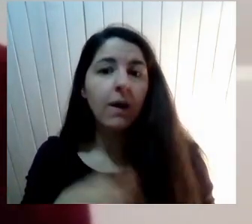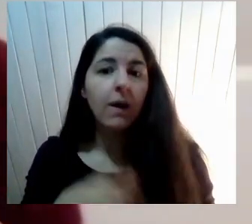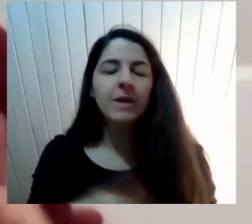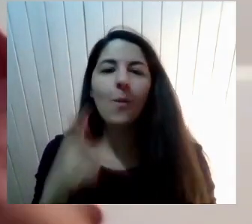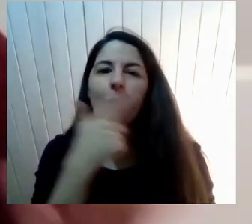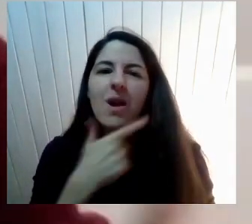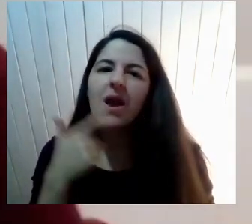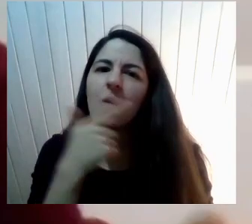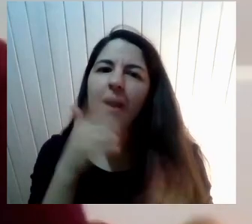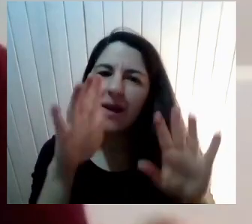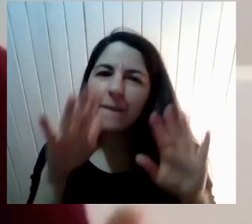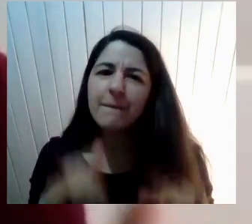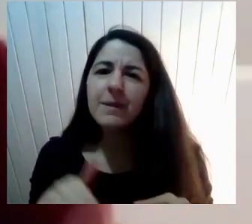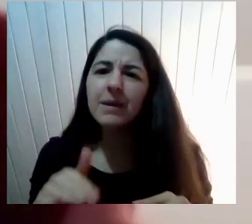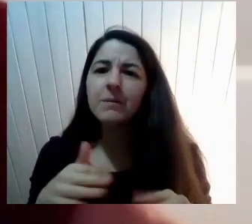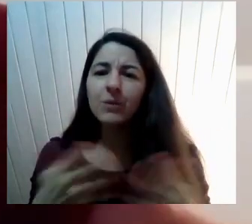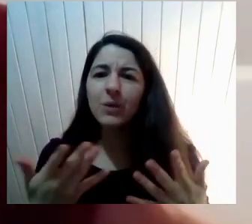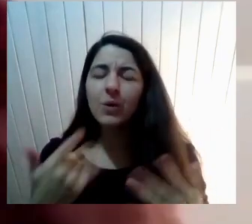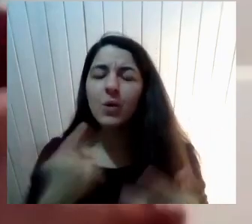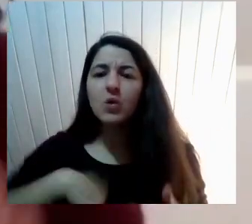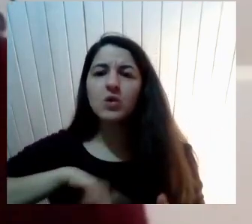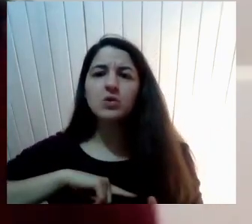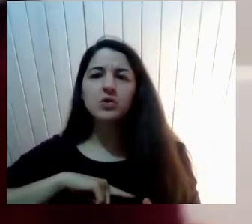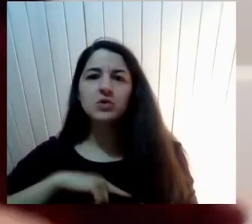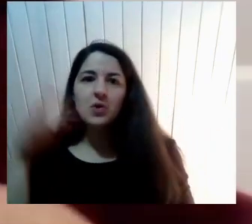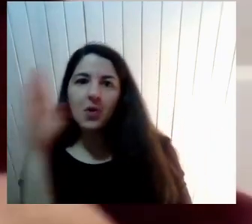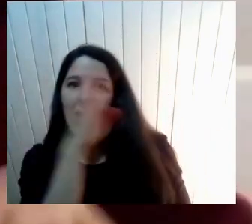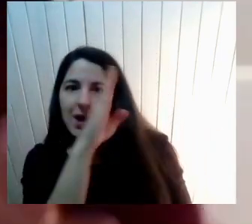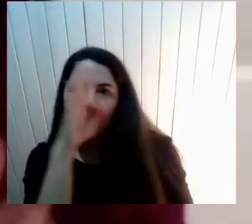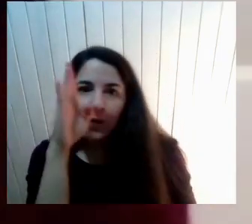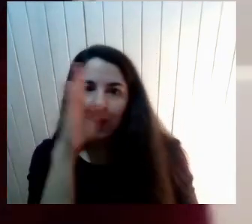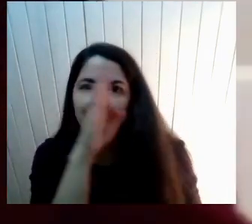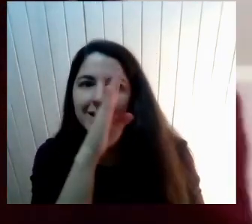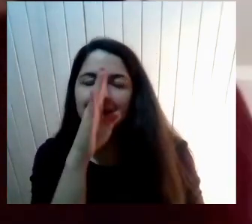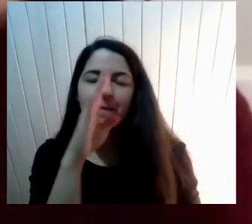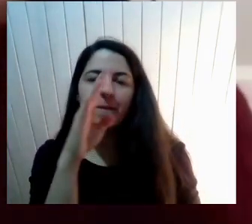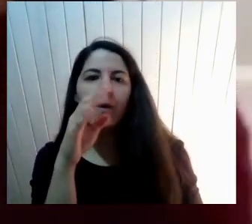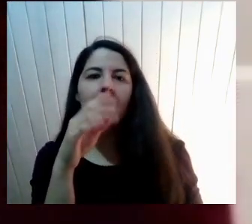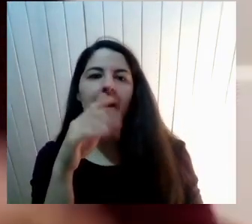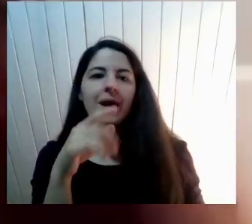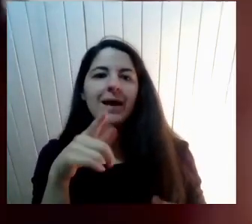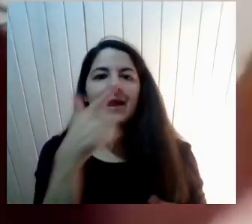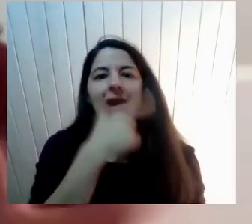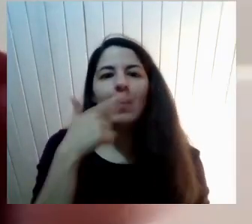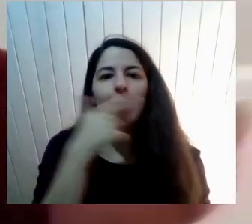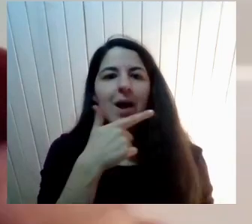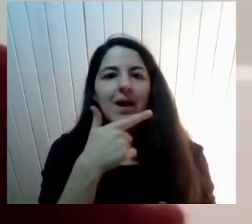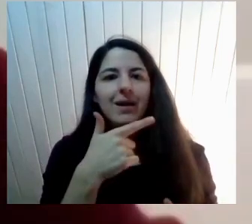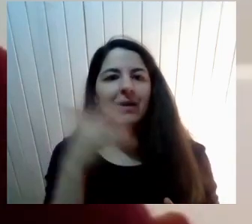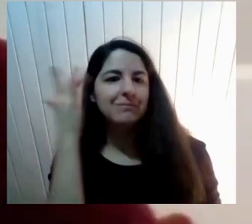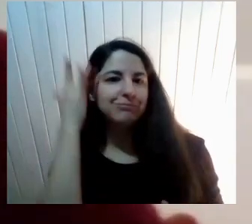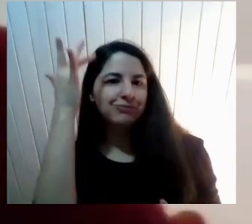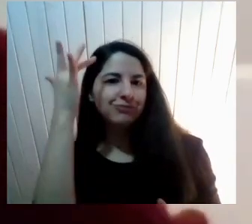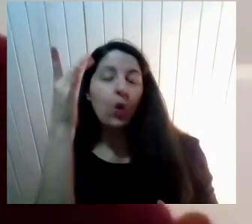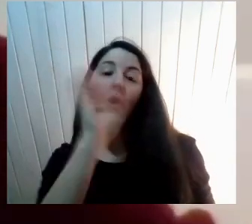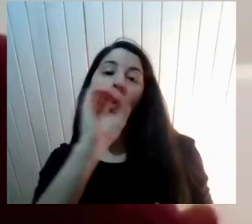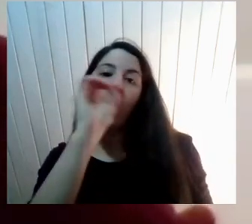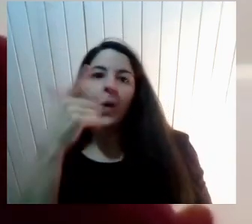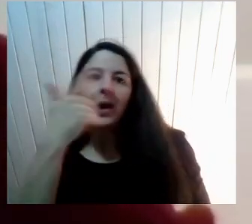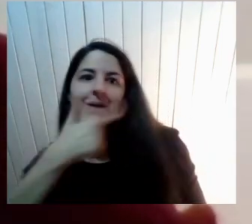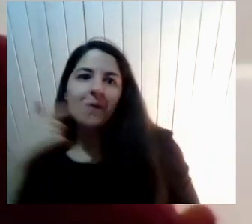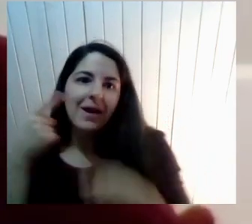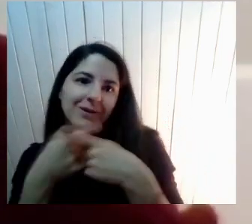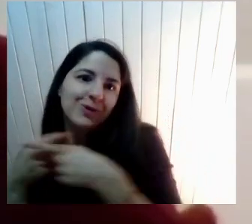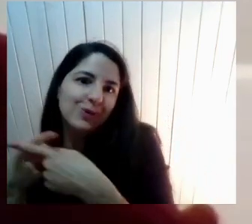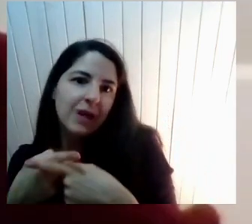Porque nos escudamos En el lenguaje De la academia No, esto es social No, esto es Ya Esta red Y esta nueva ciencia Que